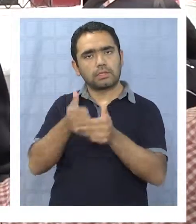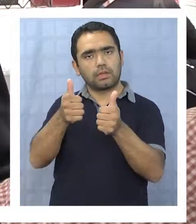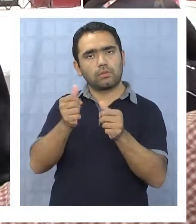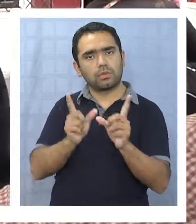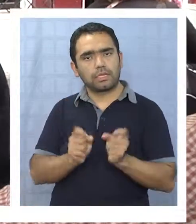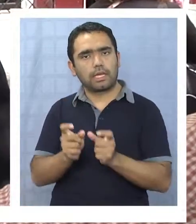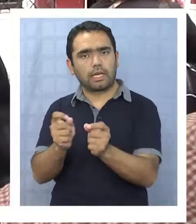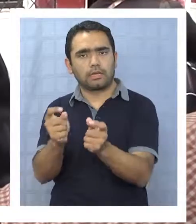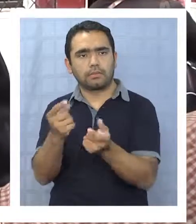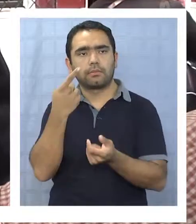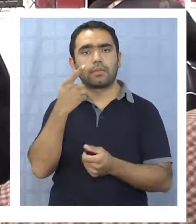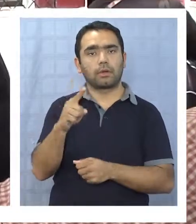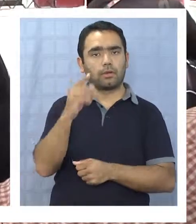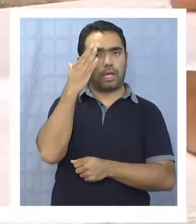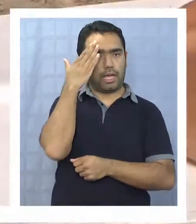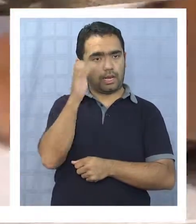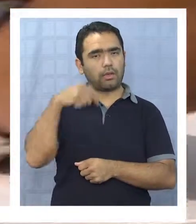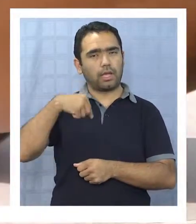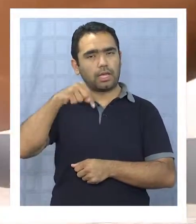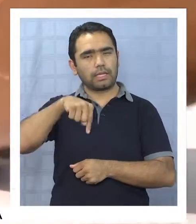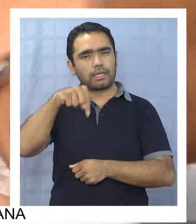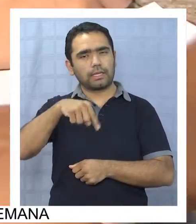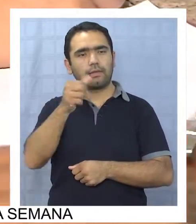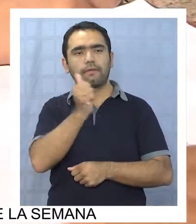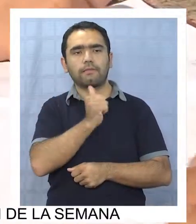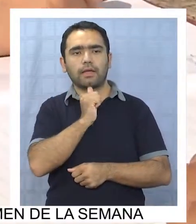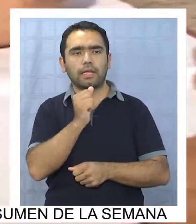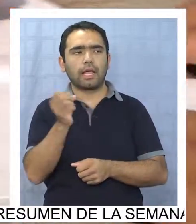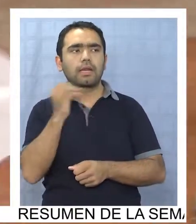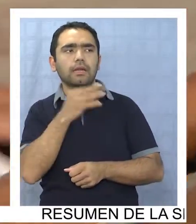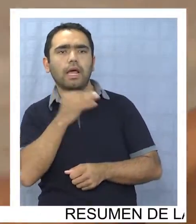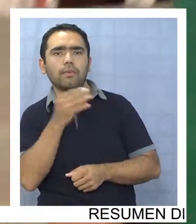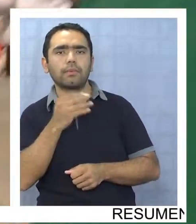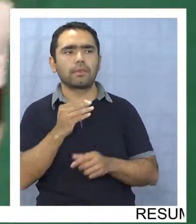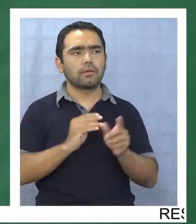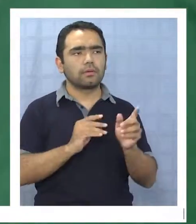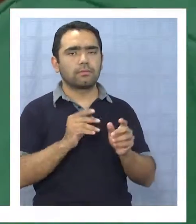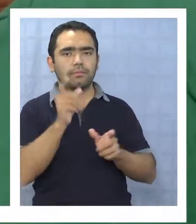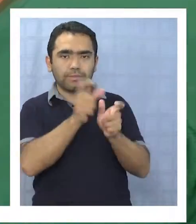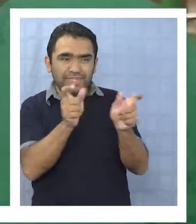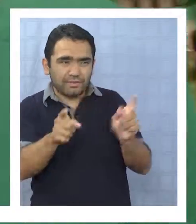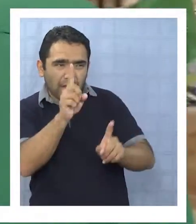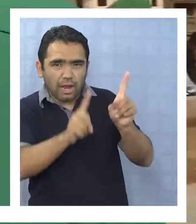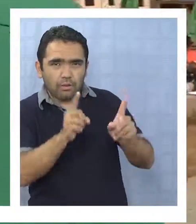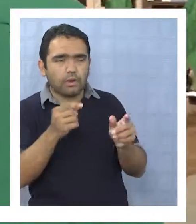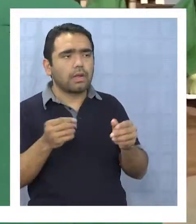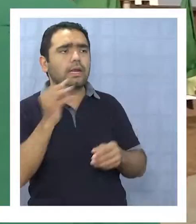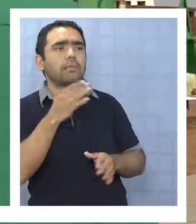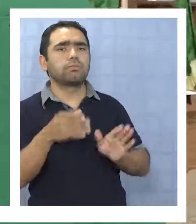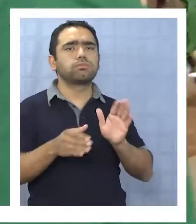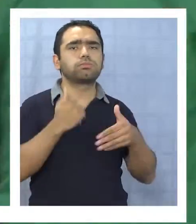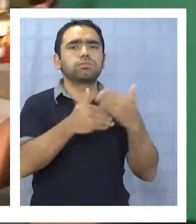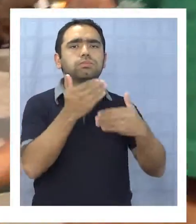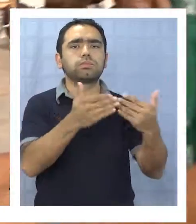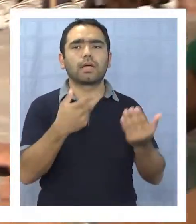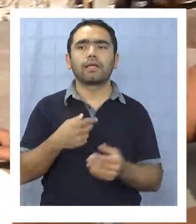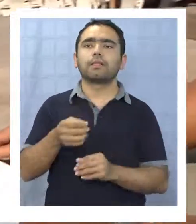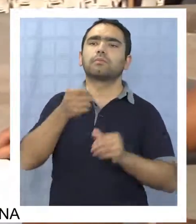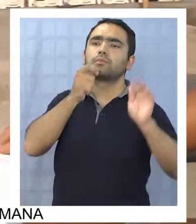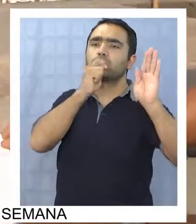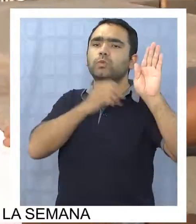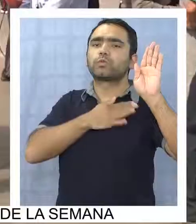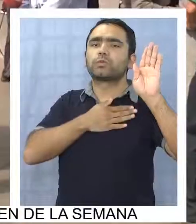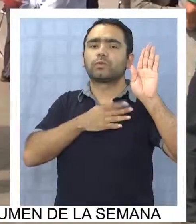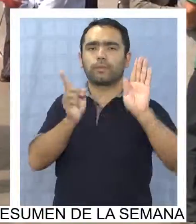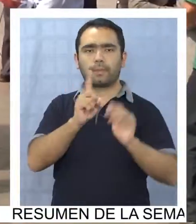también creo que acá hubo gente que apuró, que anunció cosas, y que también tendría que hacerse responsable de lo que le prometió la ciudad, y no solamente responsabilizar a la